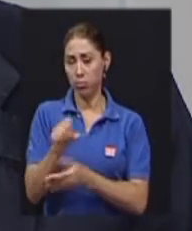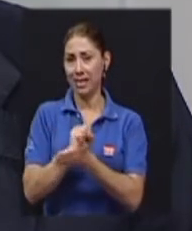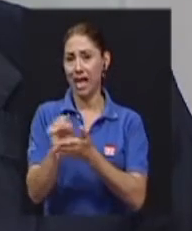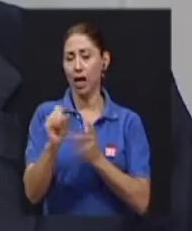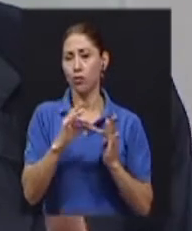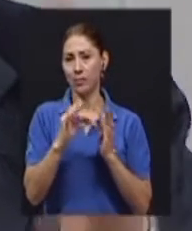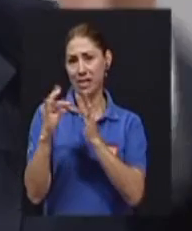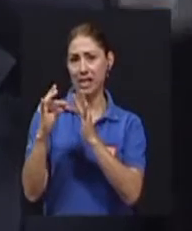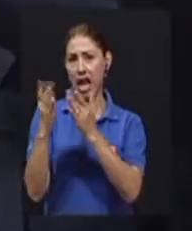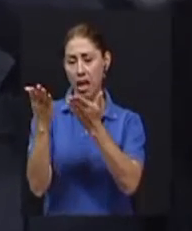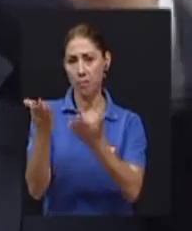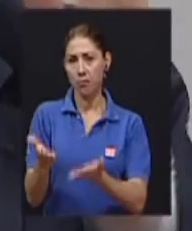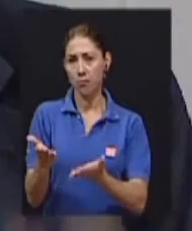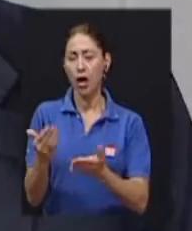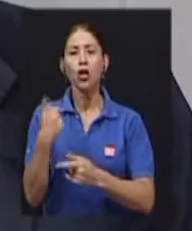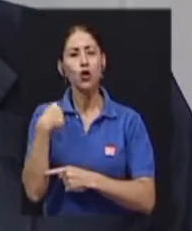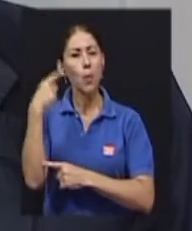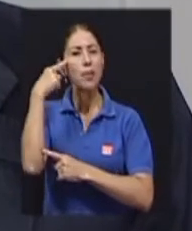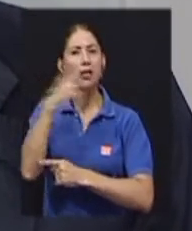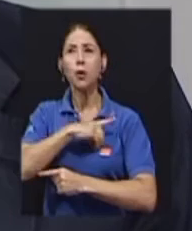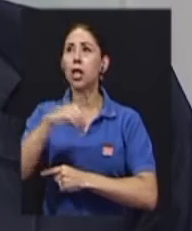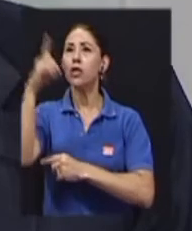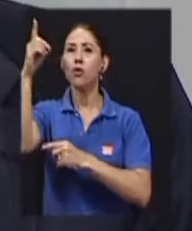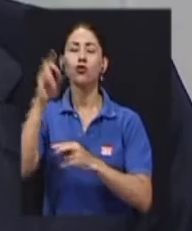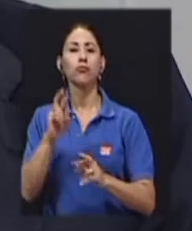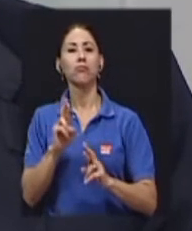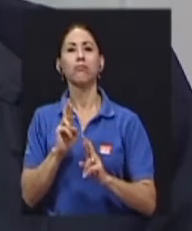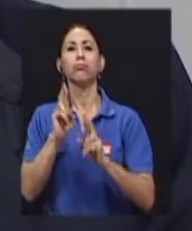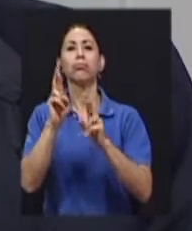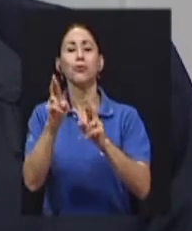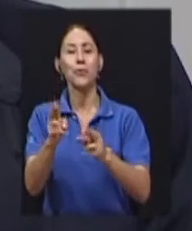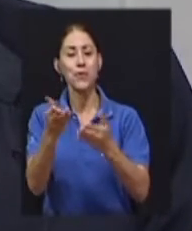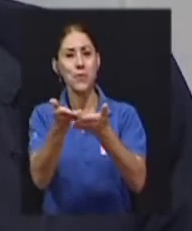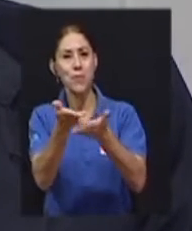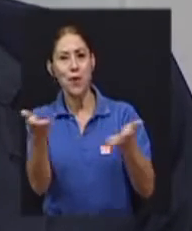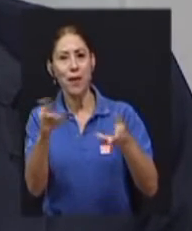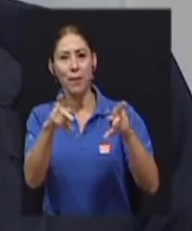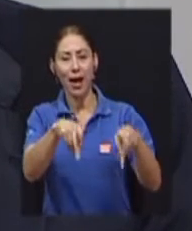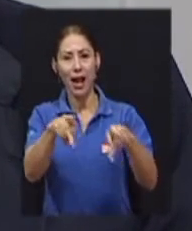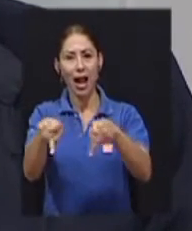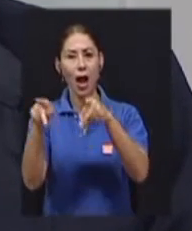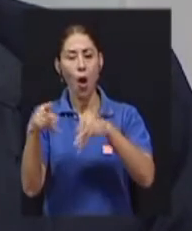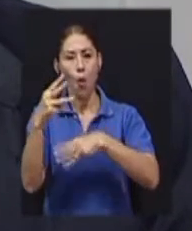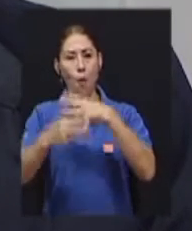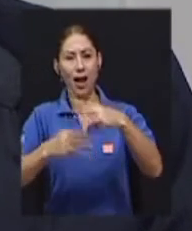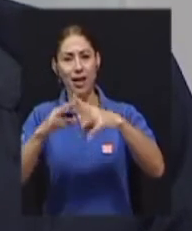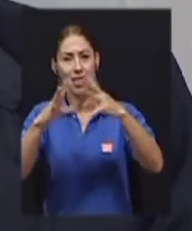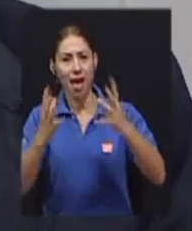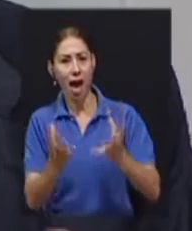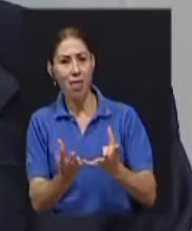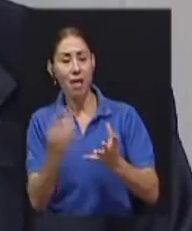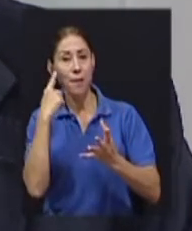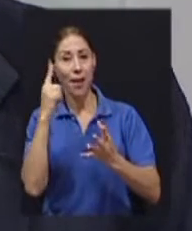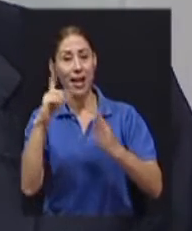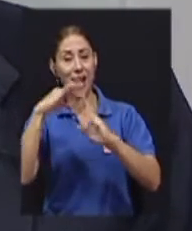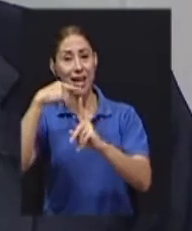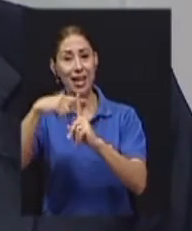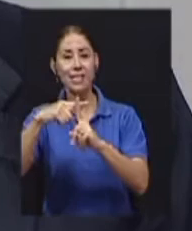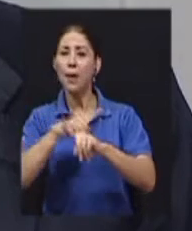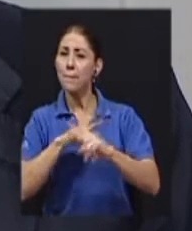pienso que es un gran regalo de Dios para la humanidad, para la iglesia, pero